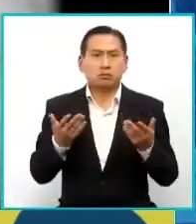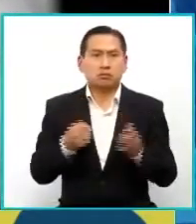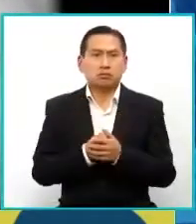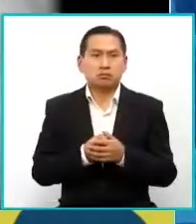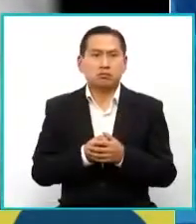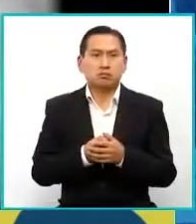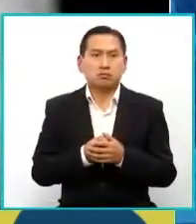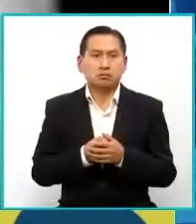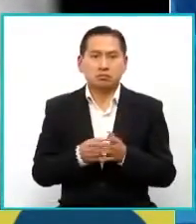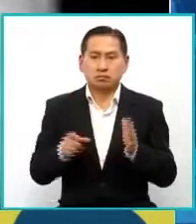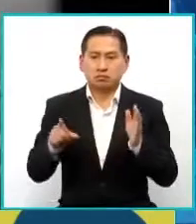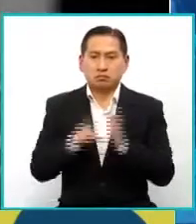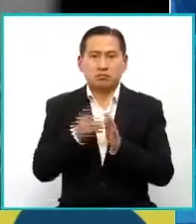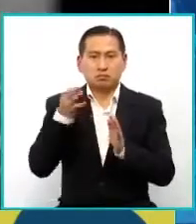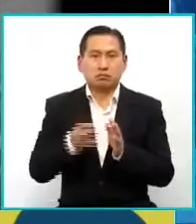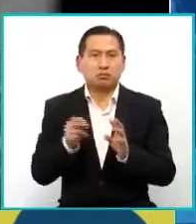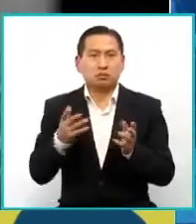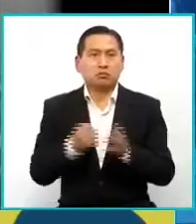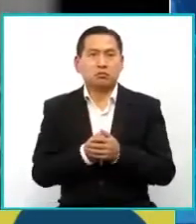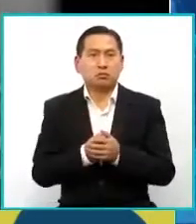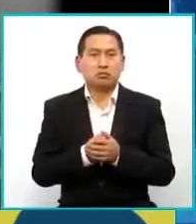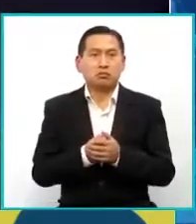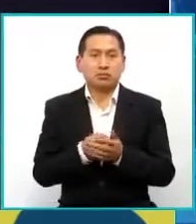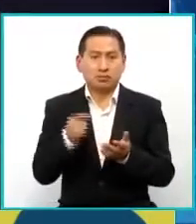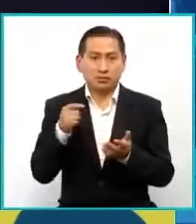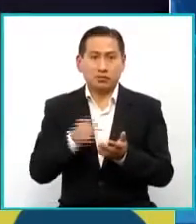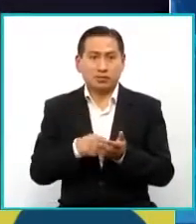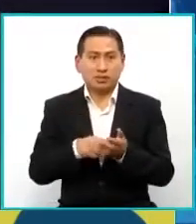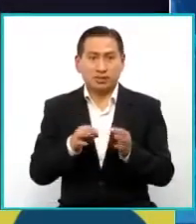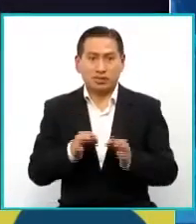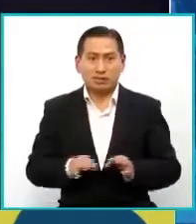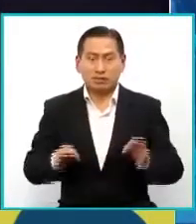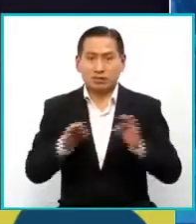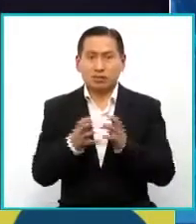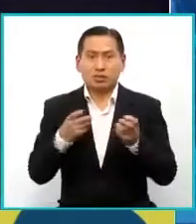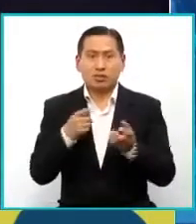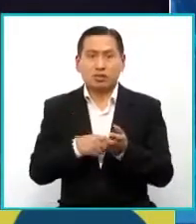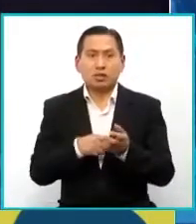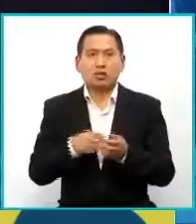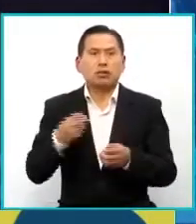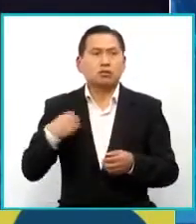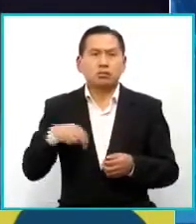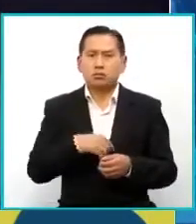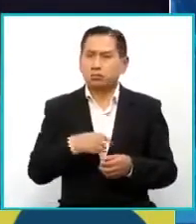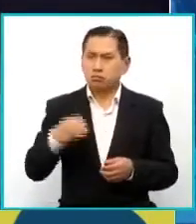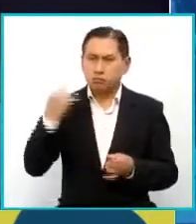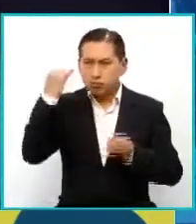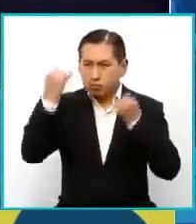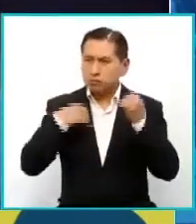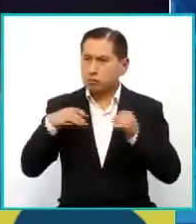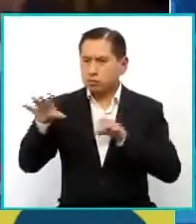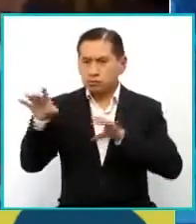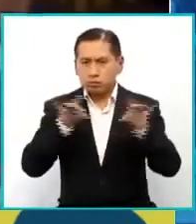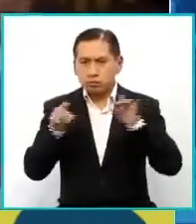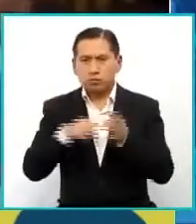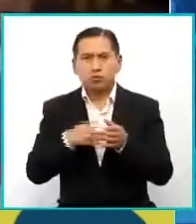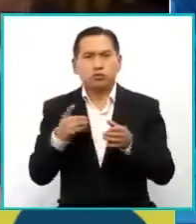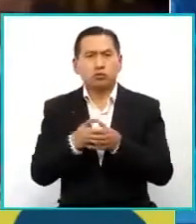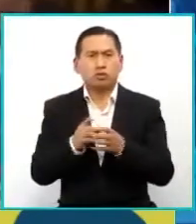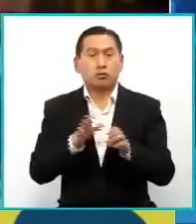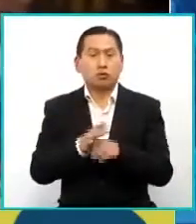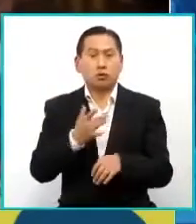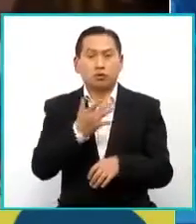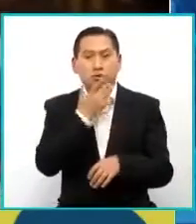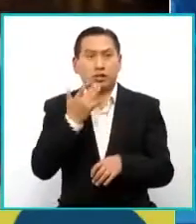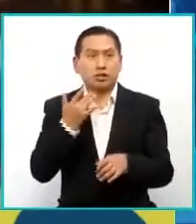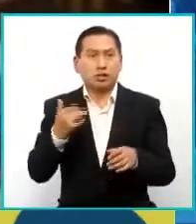legalmente. Entonces esa es un poco la idea, ¿no?, de encontrar estos archivos. tenido la suerte de, por ejemplo,